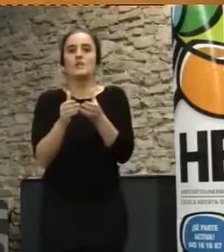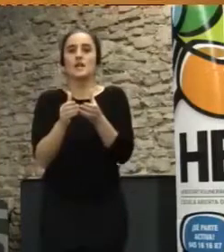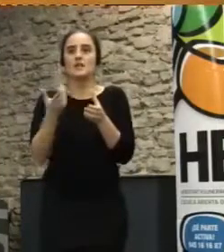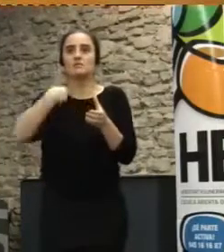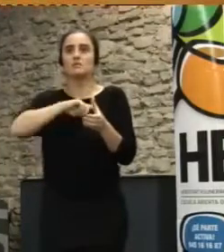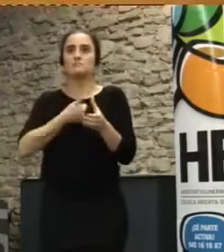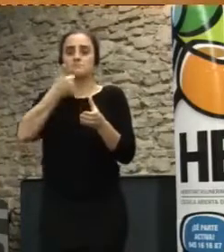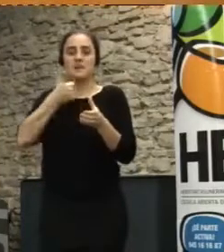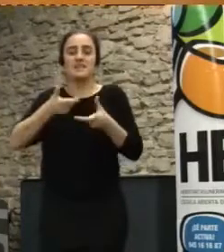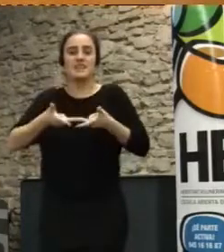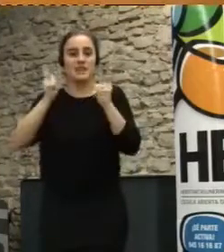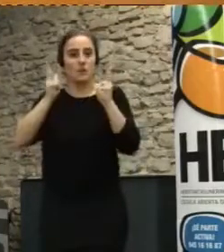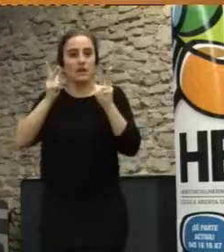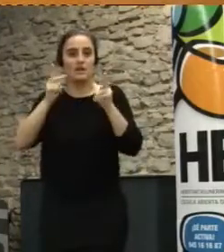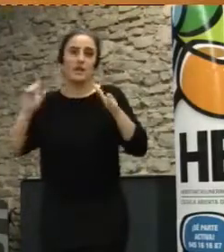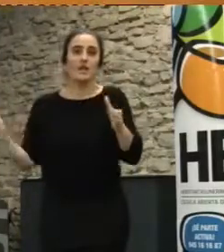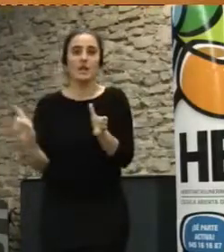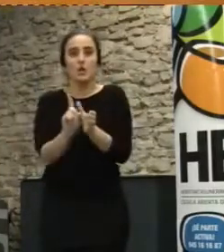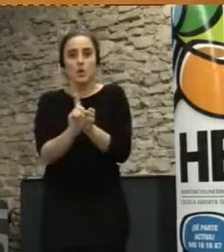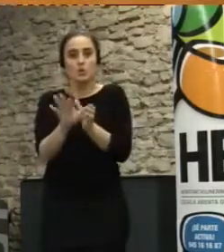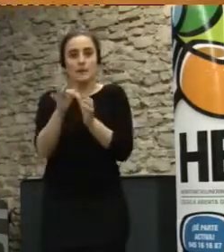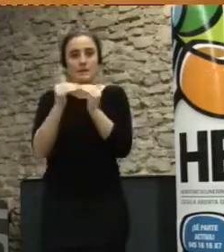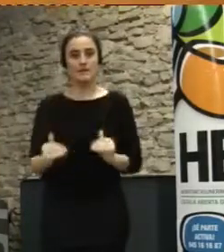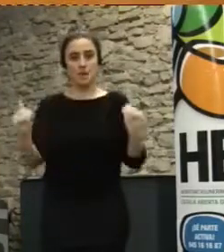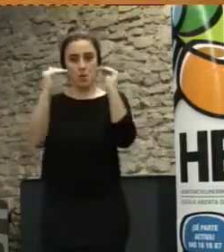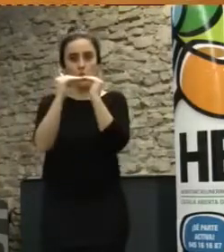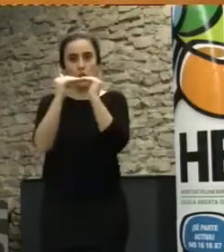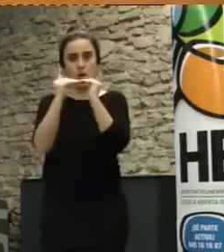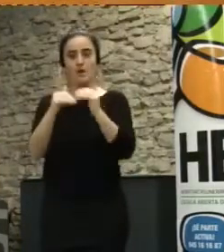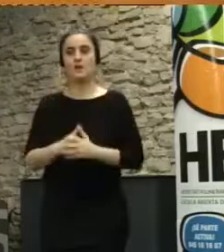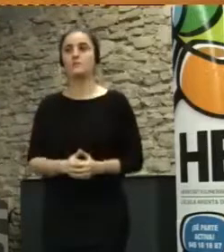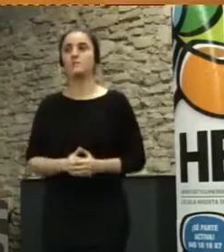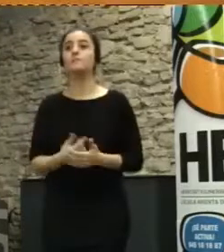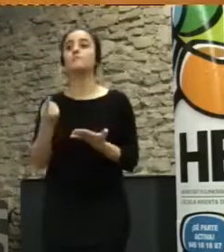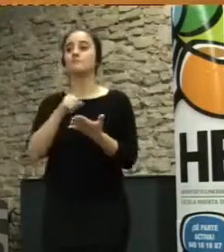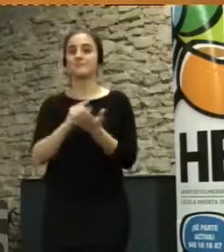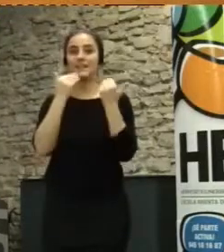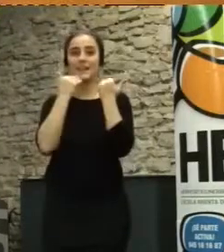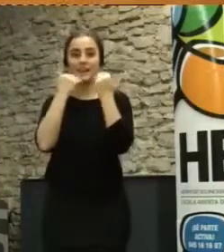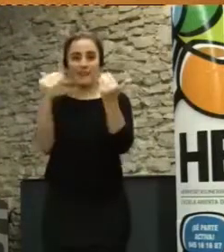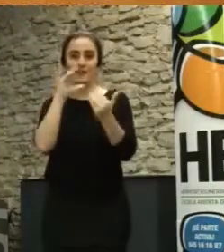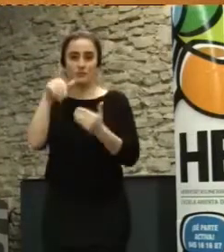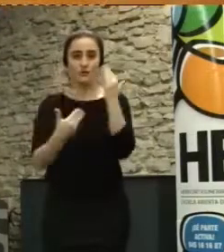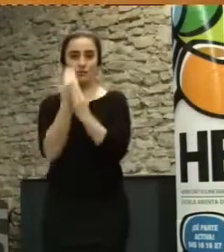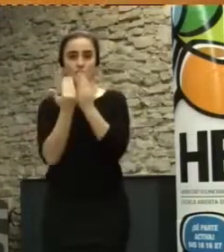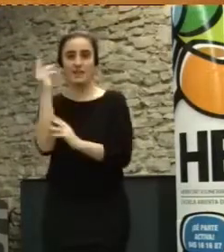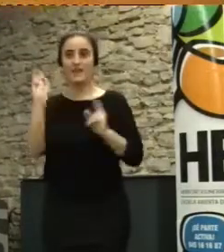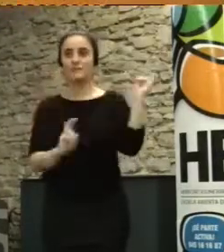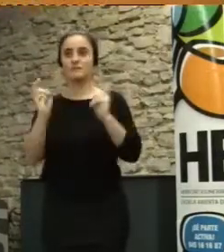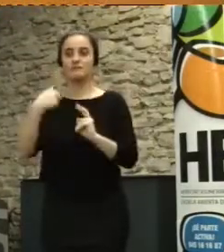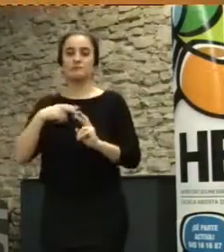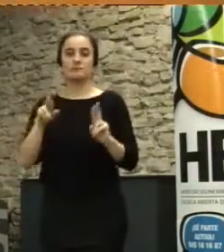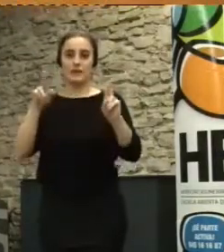democrática, inclusiva e igualitaria. De nuevo, gracias por acudir a esta jornada y espero que sea